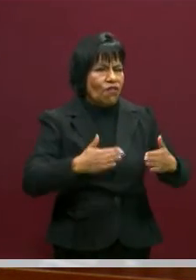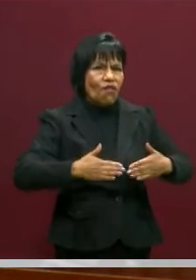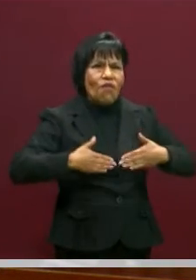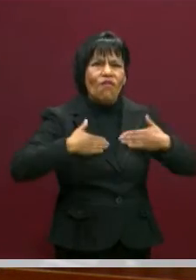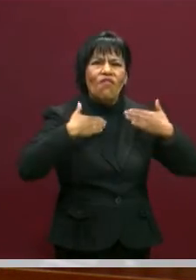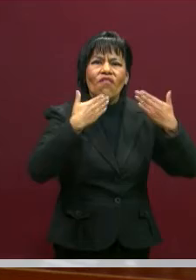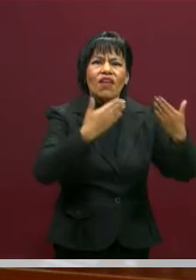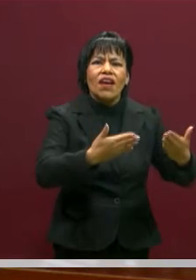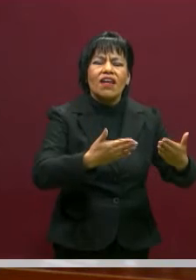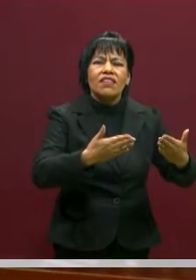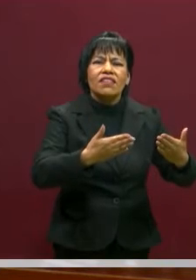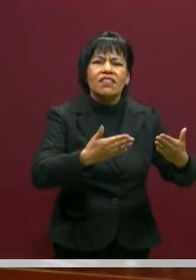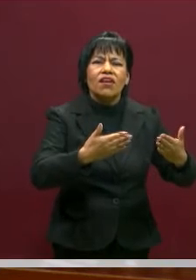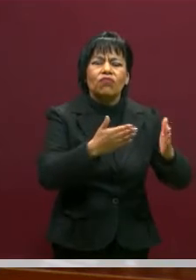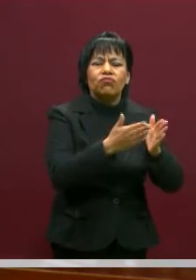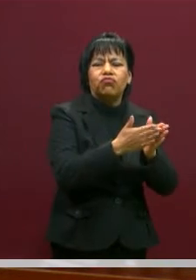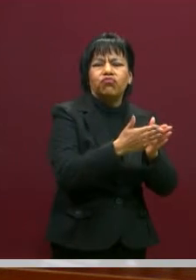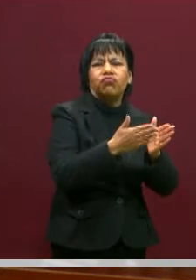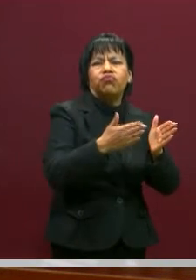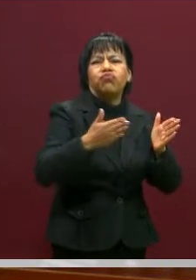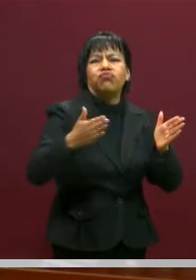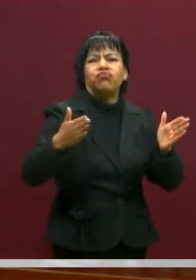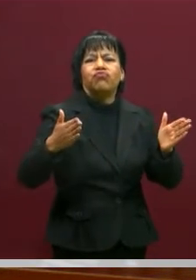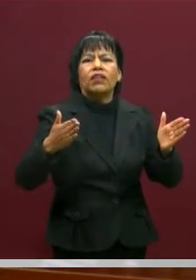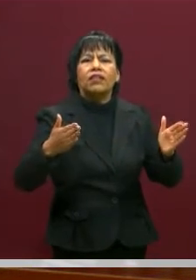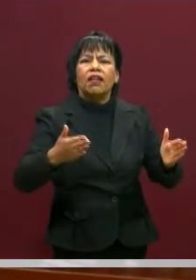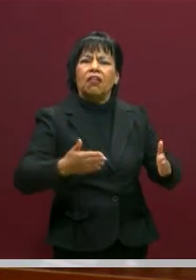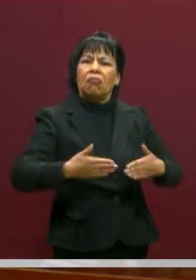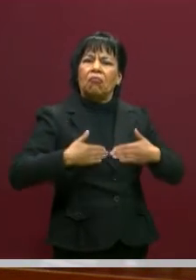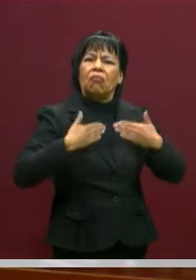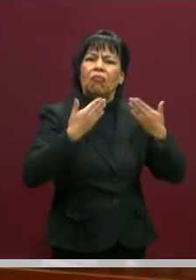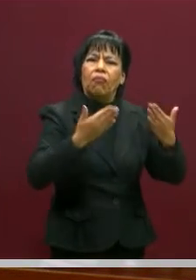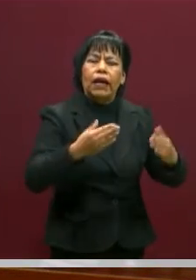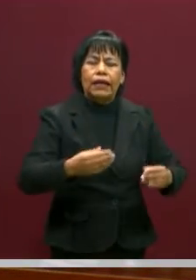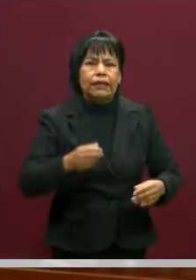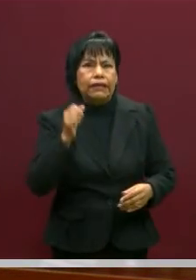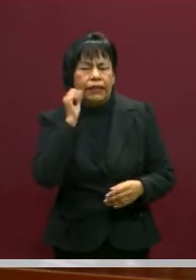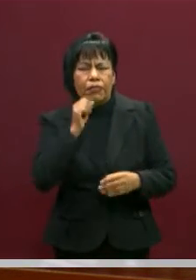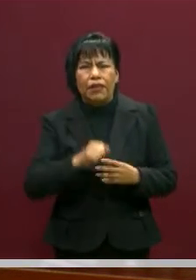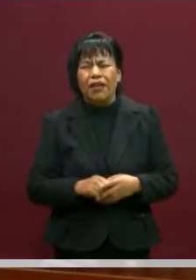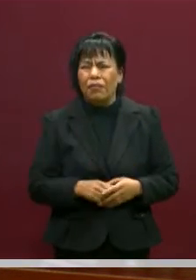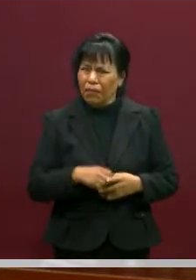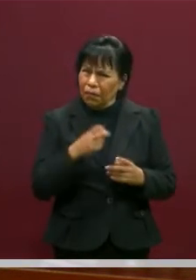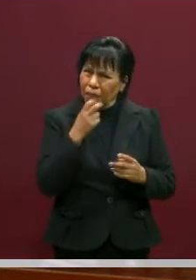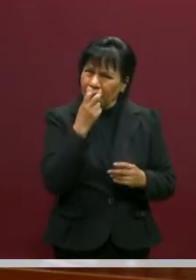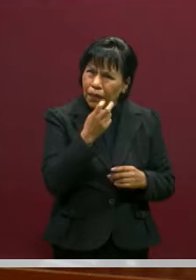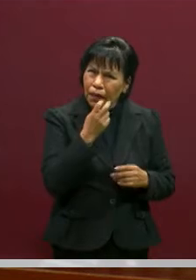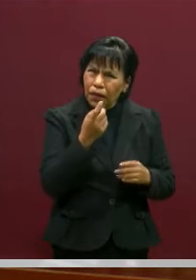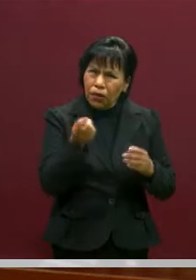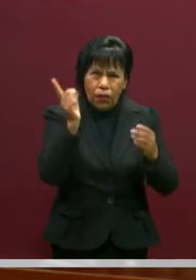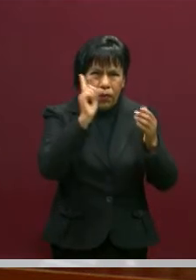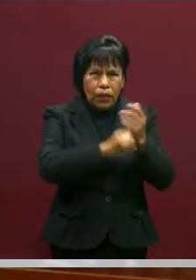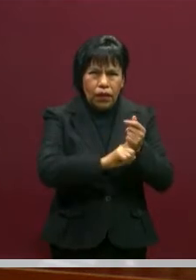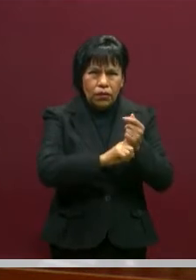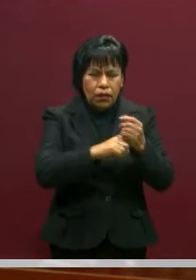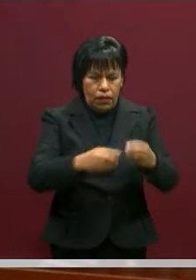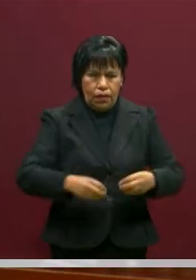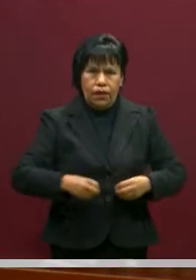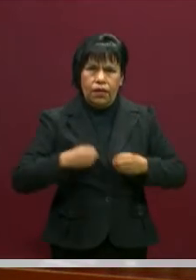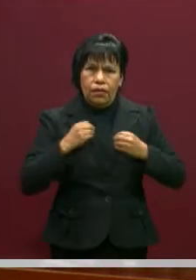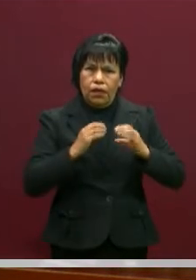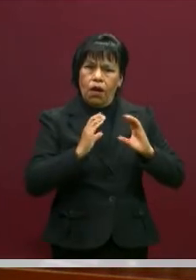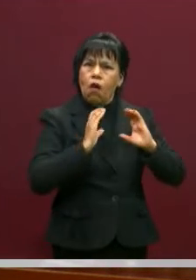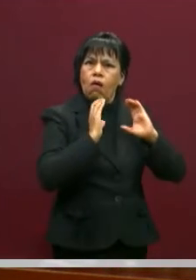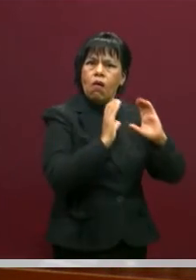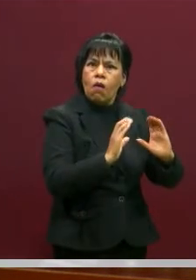vida. Entonces fíjate nada más cómo en la esencia de la vida está el cuidado. Y casi en todo, si